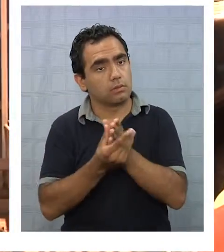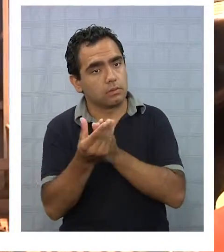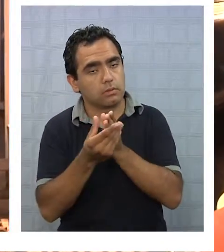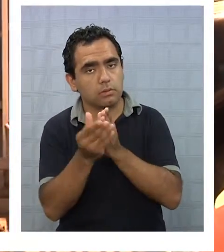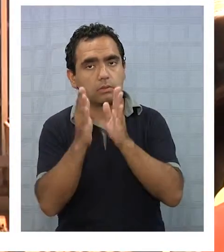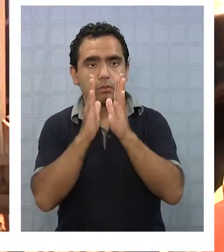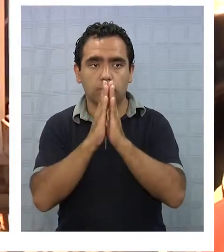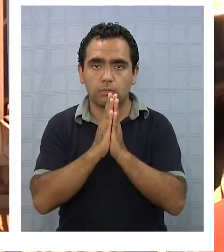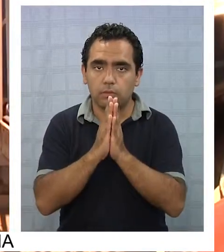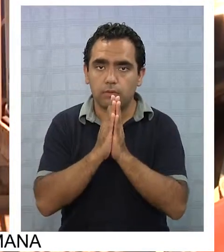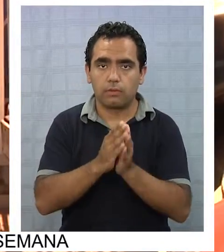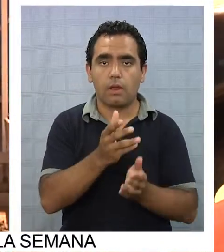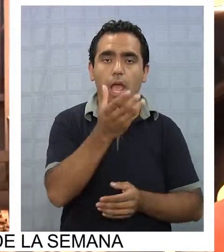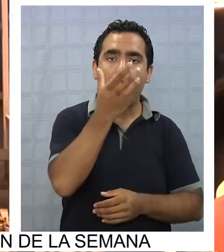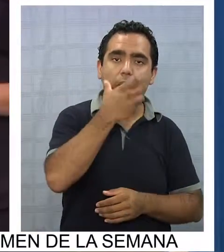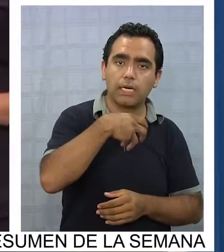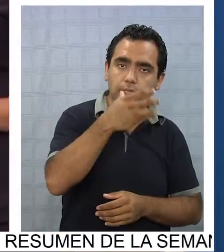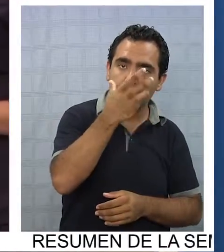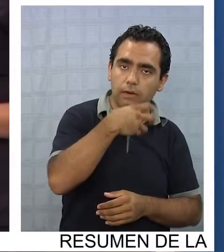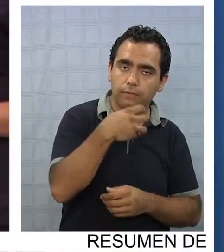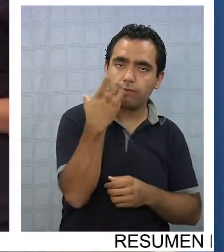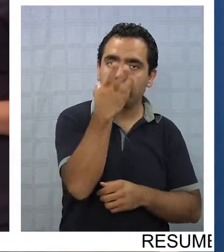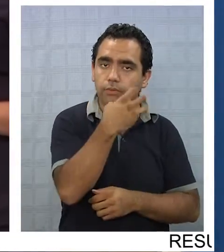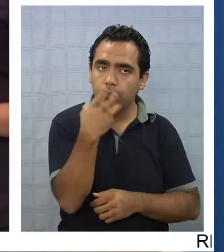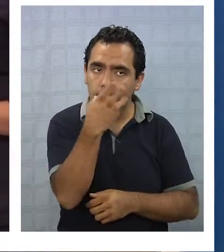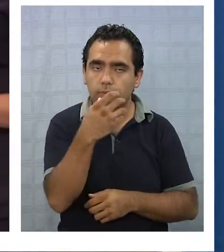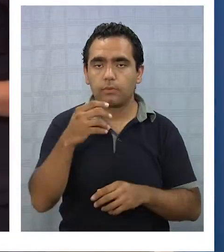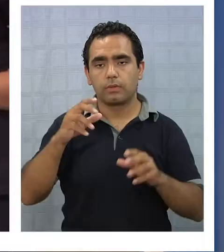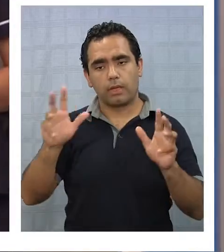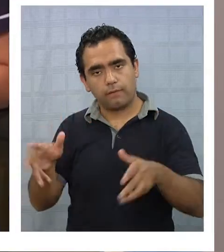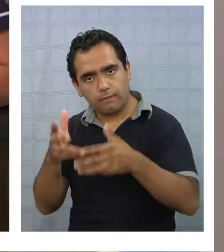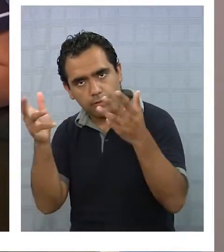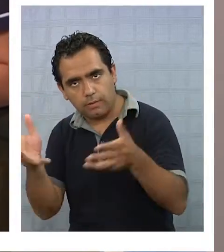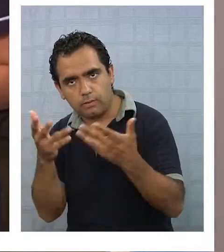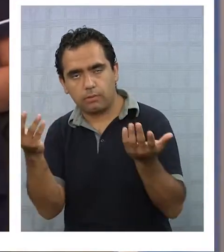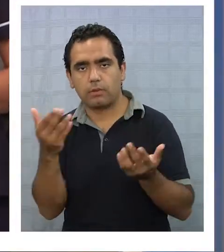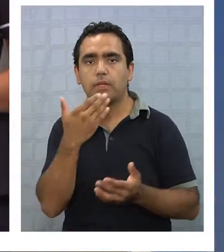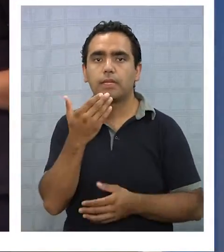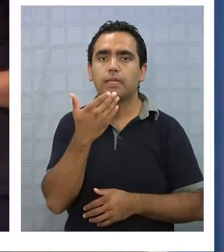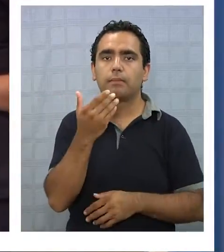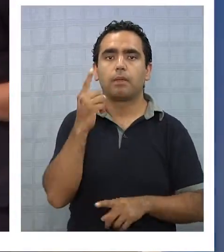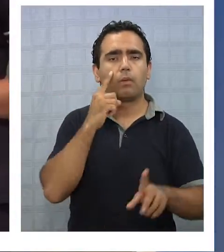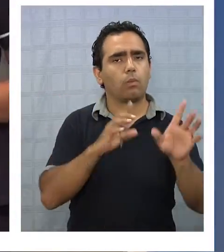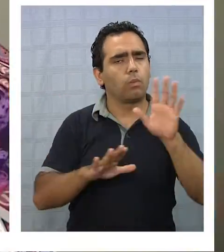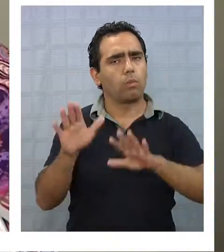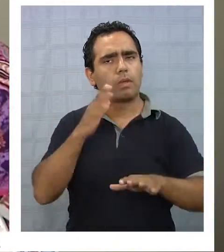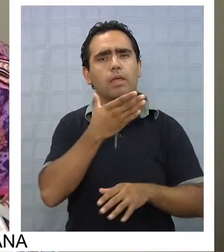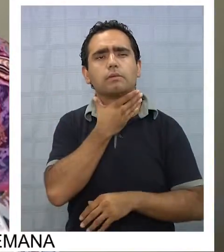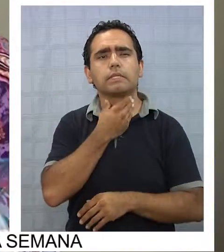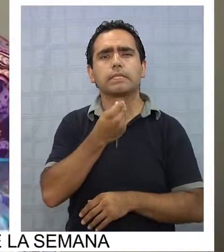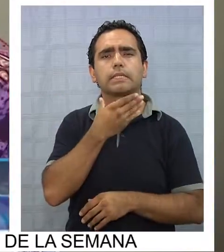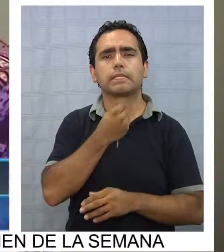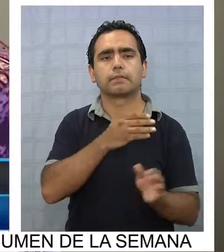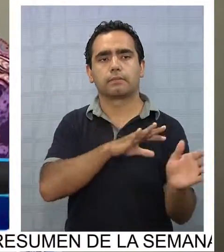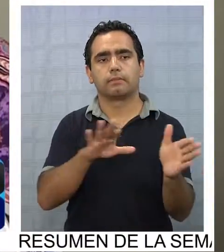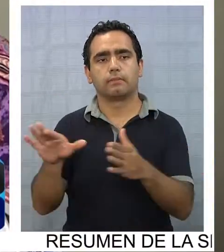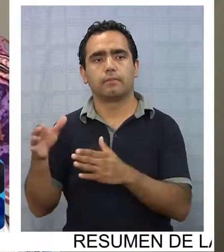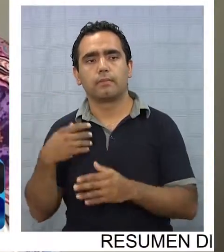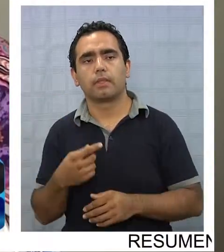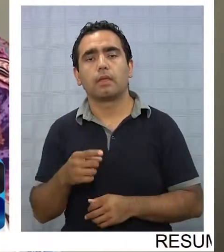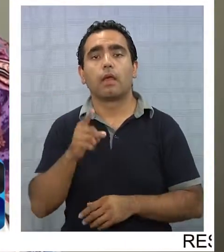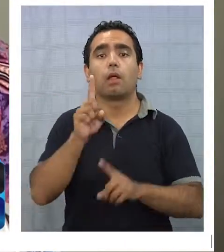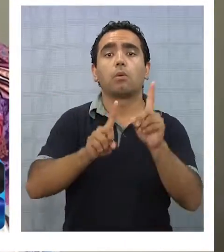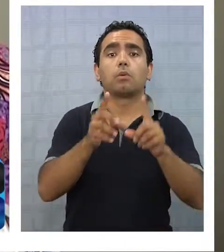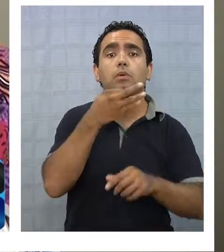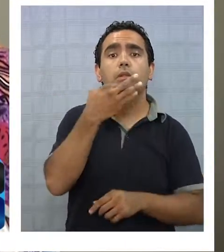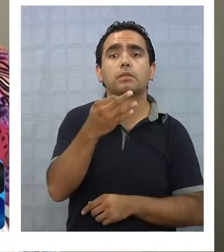no dejar de lado las frutas y verduras, además de evitar el exceso de calorías. Acá los usuarios nos refieren, no es cierto, que en el invierno